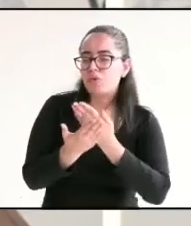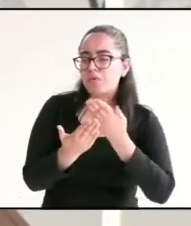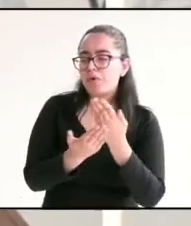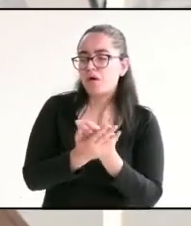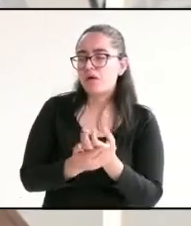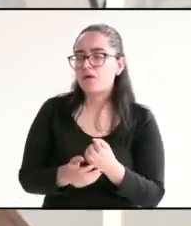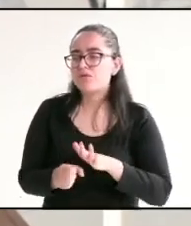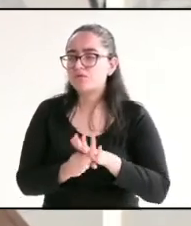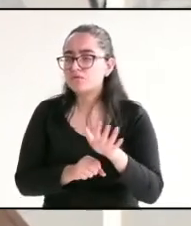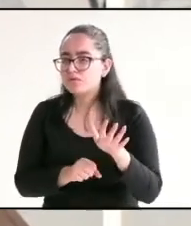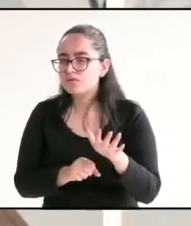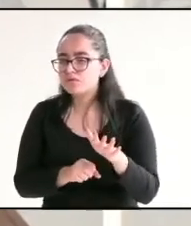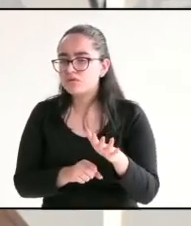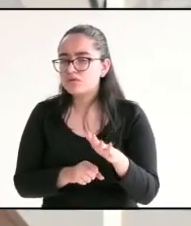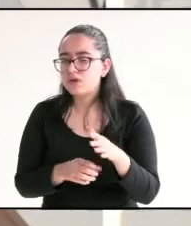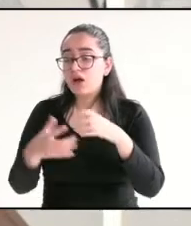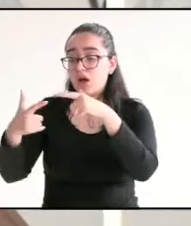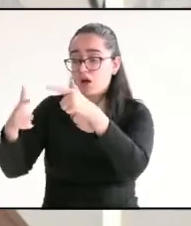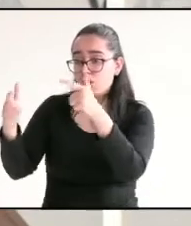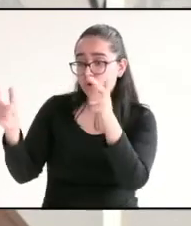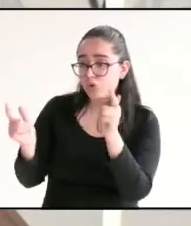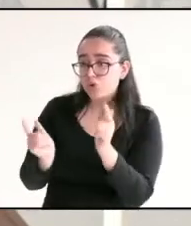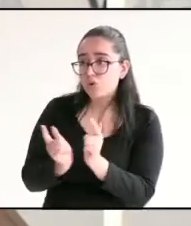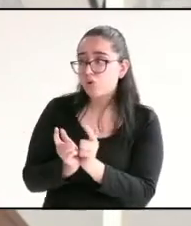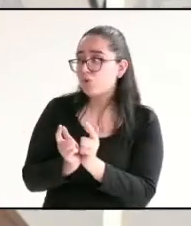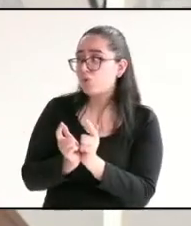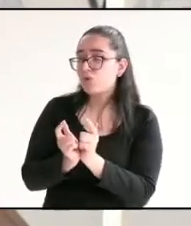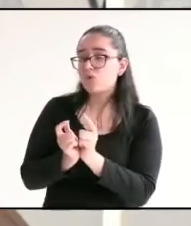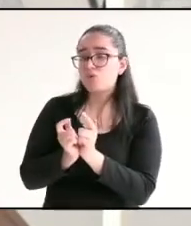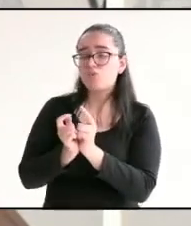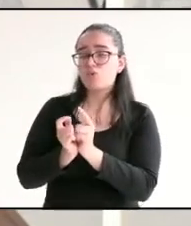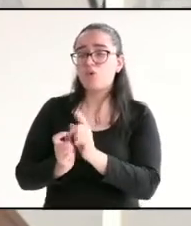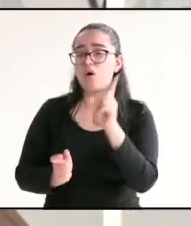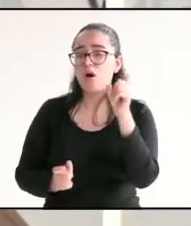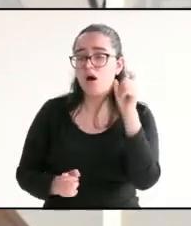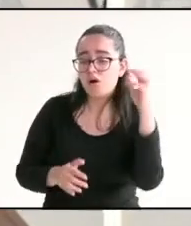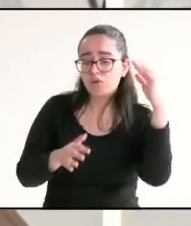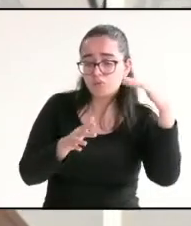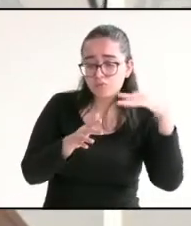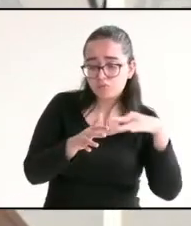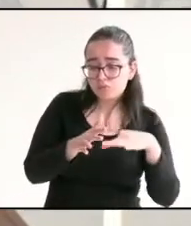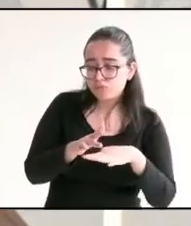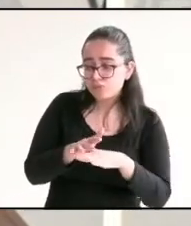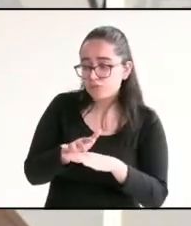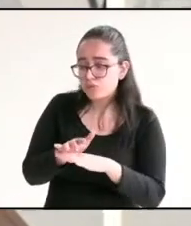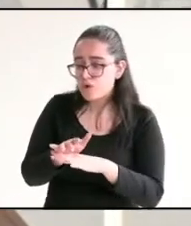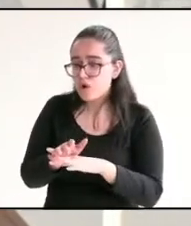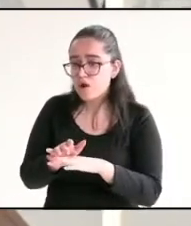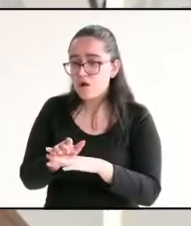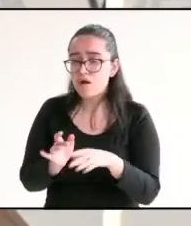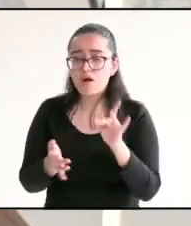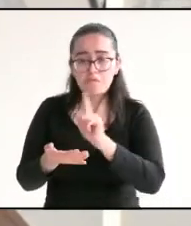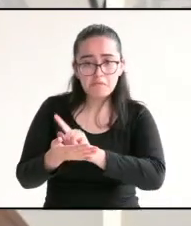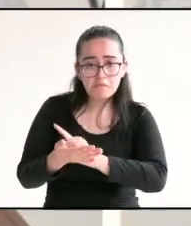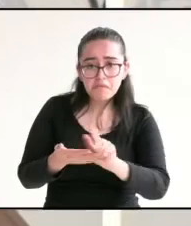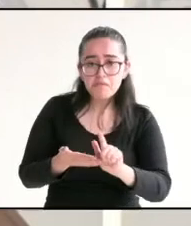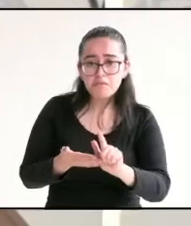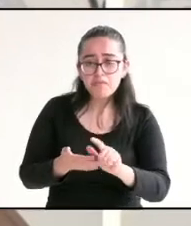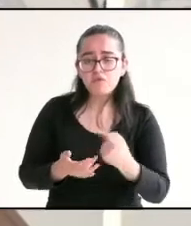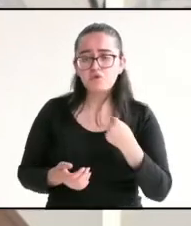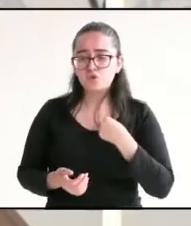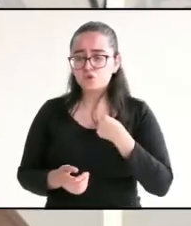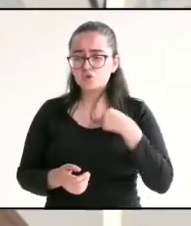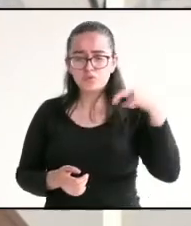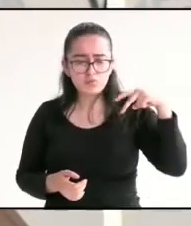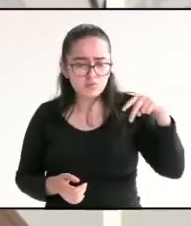La creación de la Comisión Municipal de Agua Potable y Saneamiento. Primero que nada, me he dado a la tarea de caminar